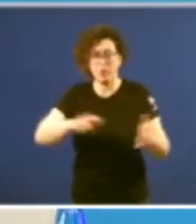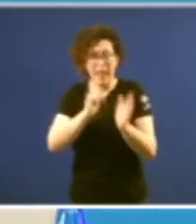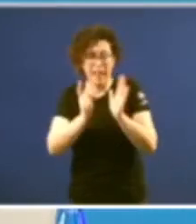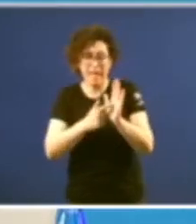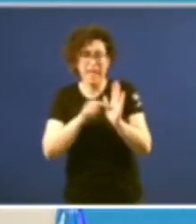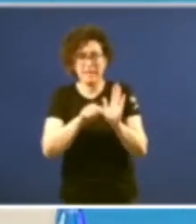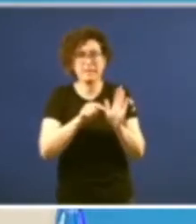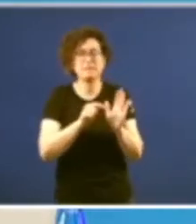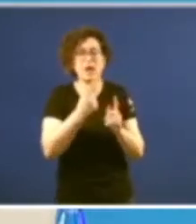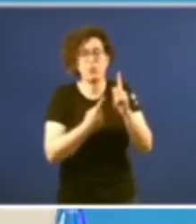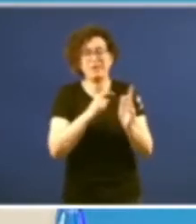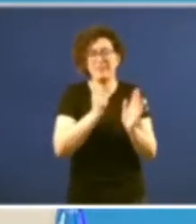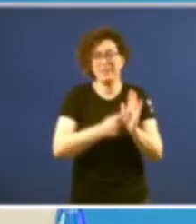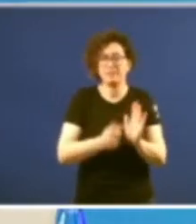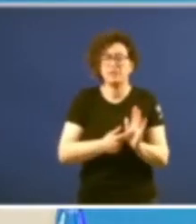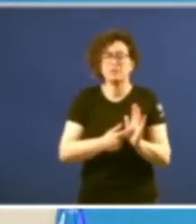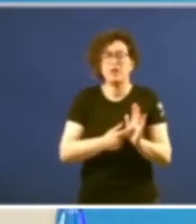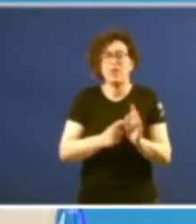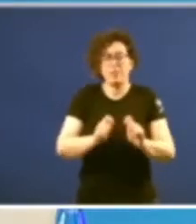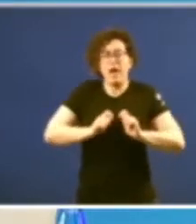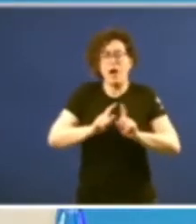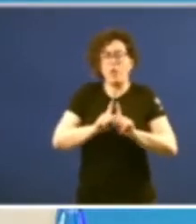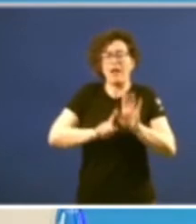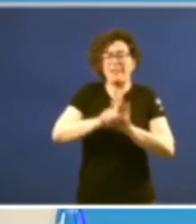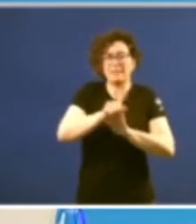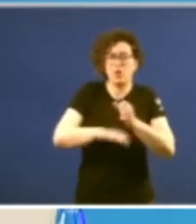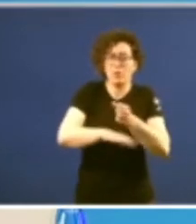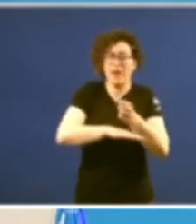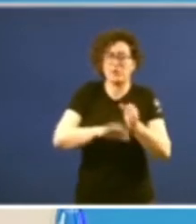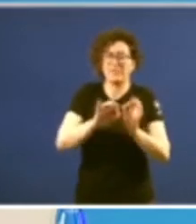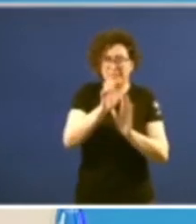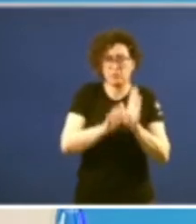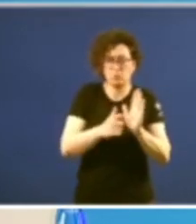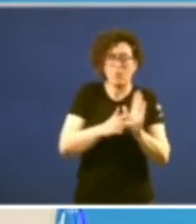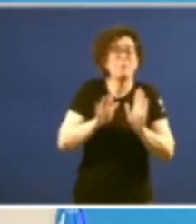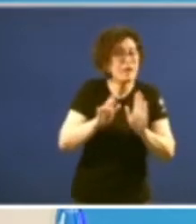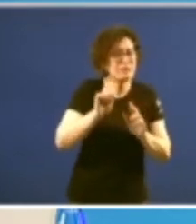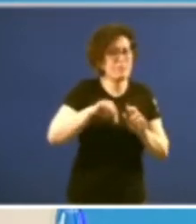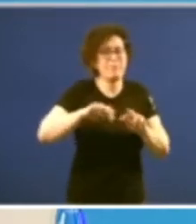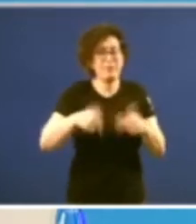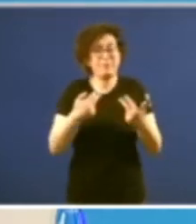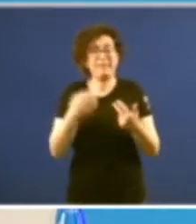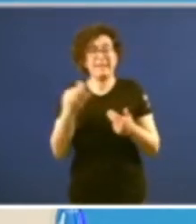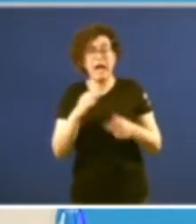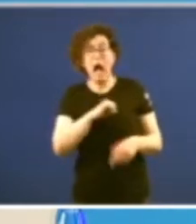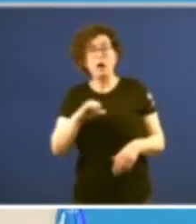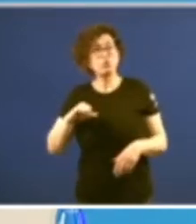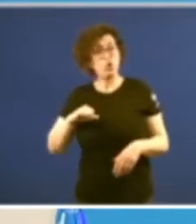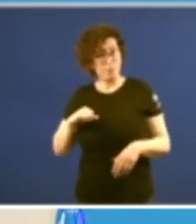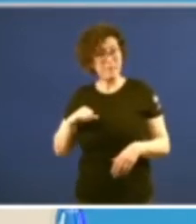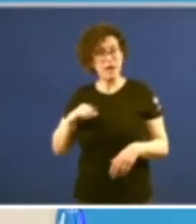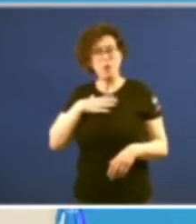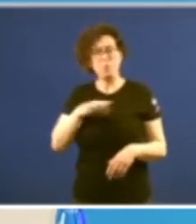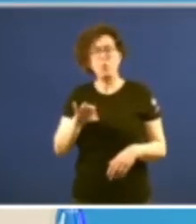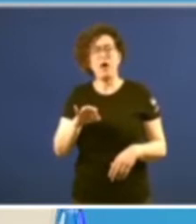que van a dar un pouco desarrollo básico ao estatuto pero tamén que permiten que esa autonomía pueda funcionar e